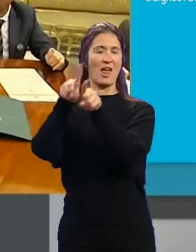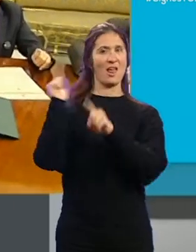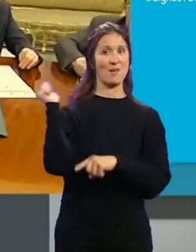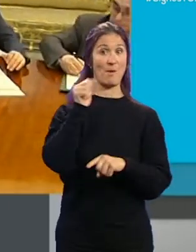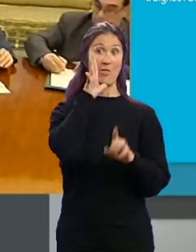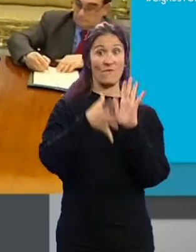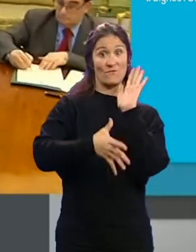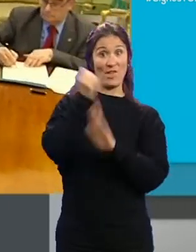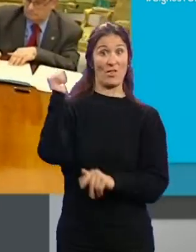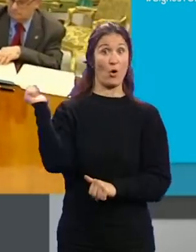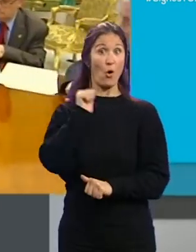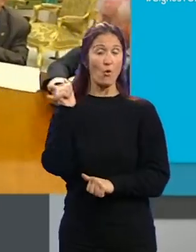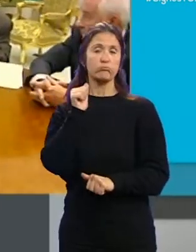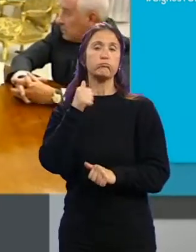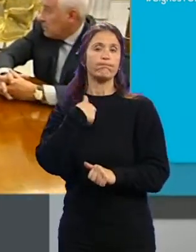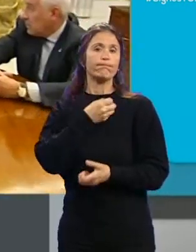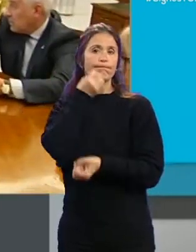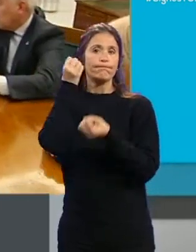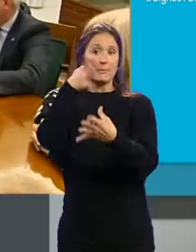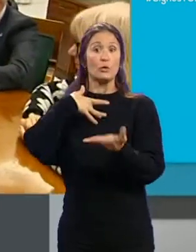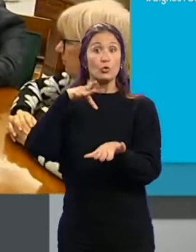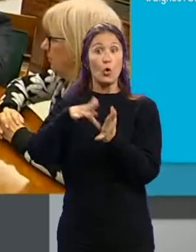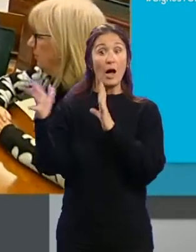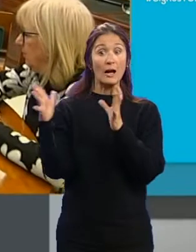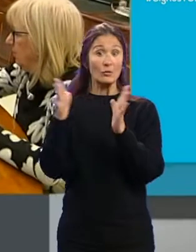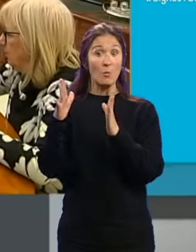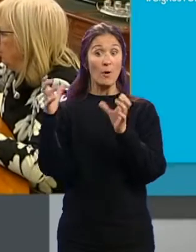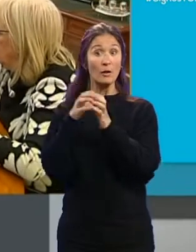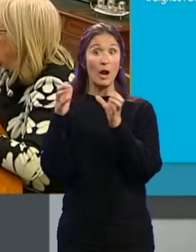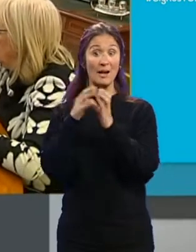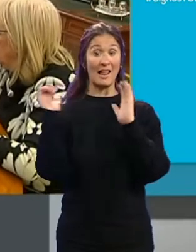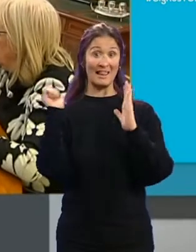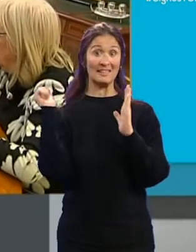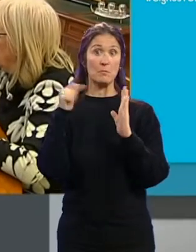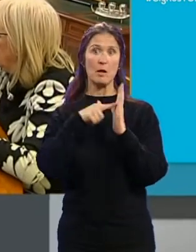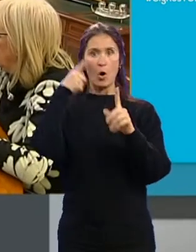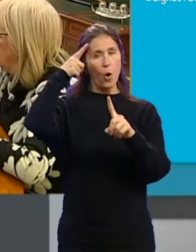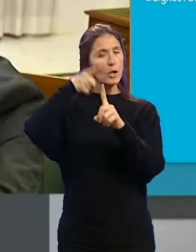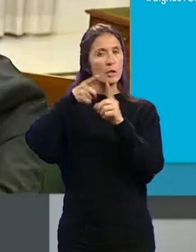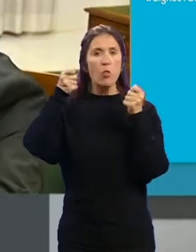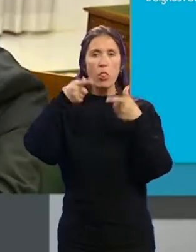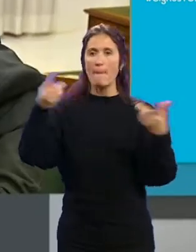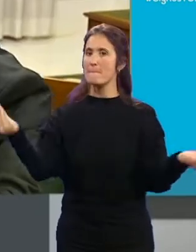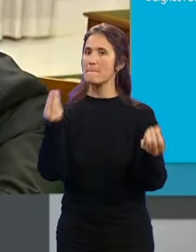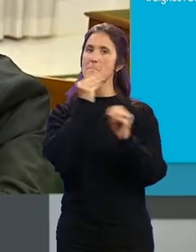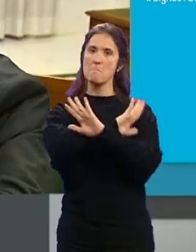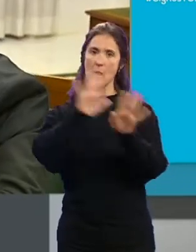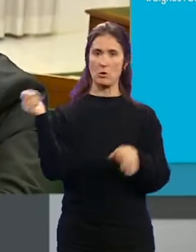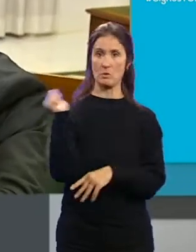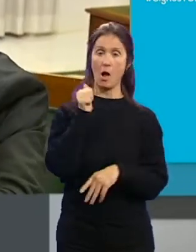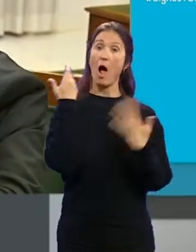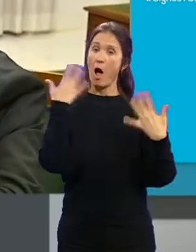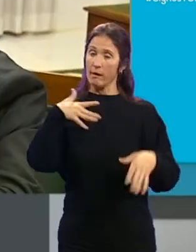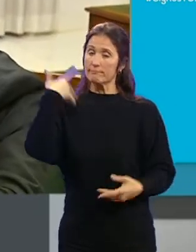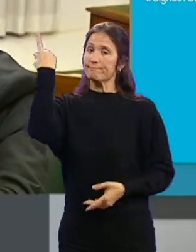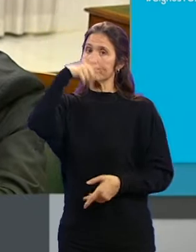la Federación de Cofradías se ha expuesto que Granada vive en esos días... ...en gran parte por y para la Semana Santa, aunque son conscientes